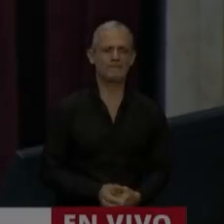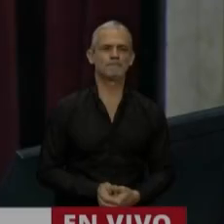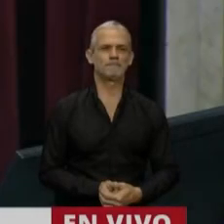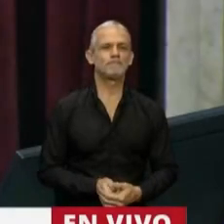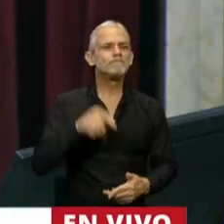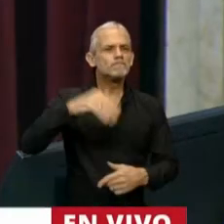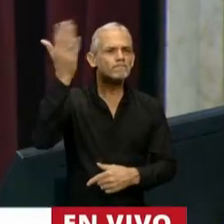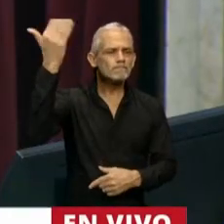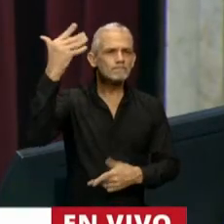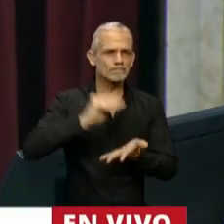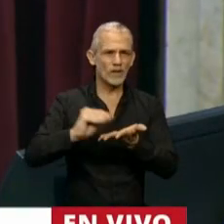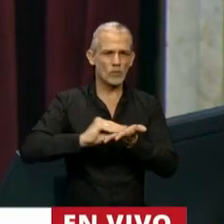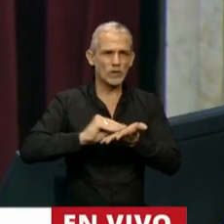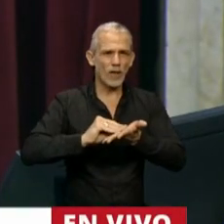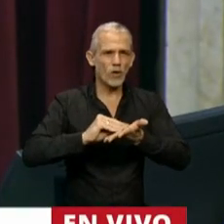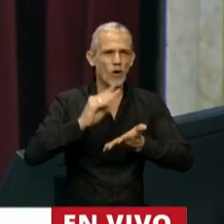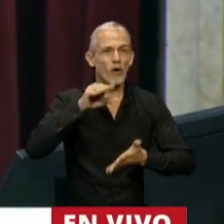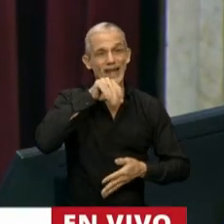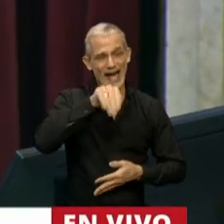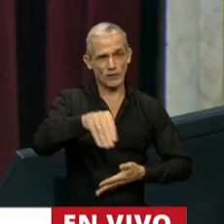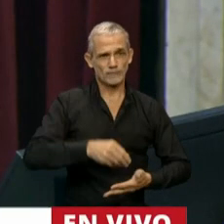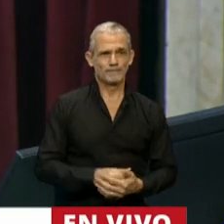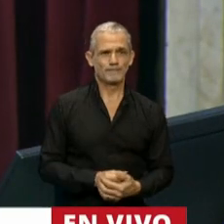Tiene la palabra el diputado Nicolás del Caño.